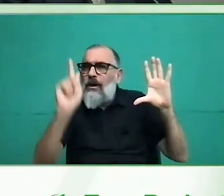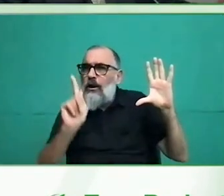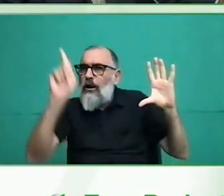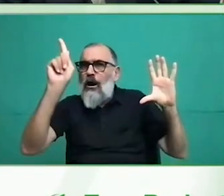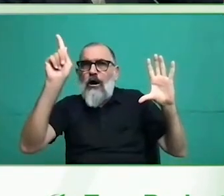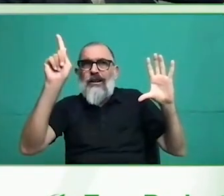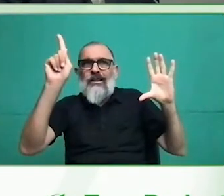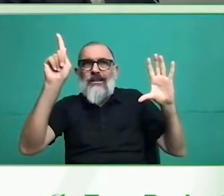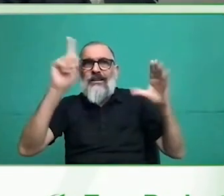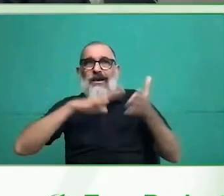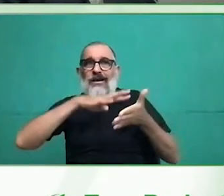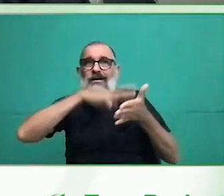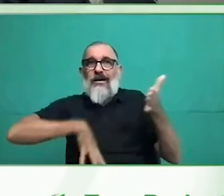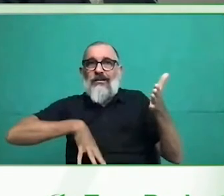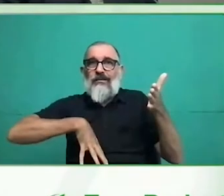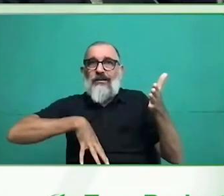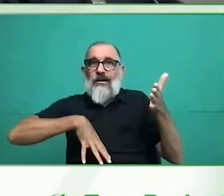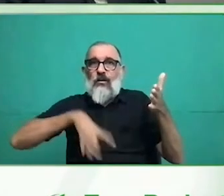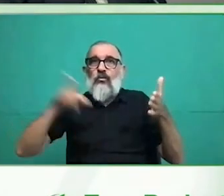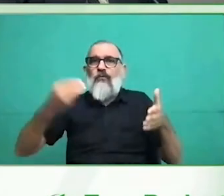Hacia atrás mejor, a ver.